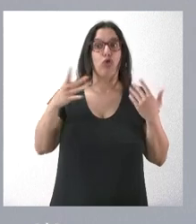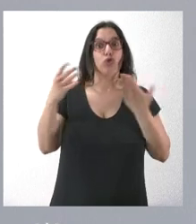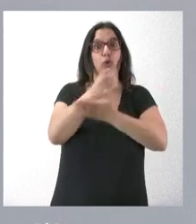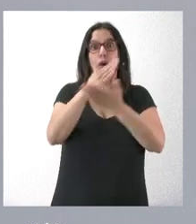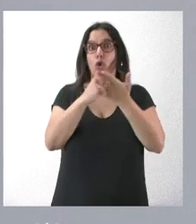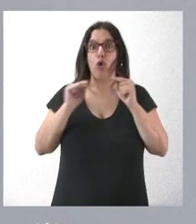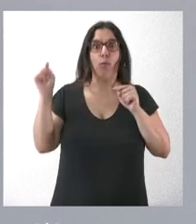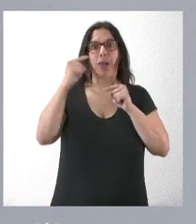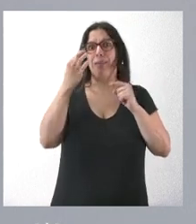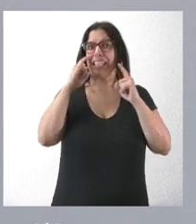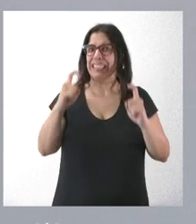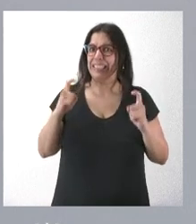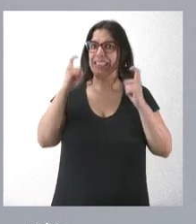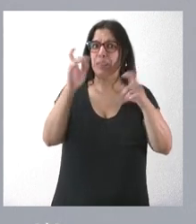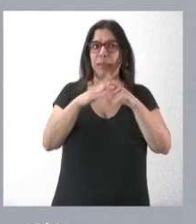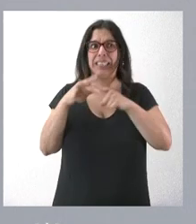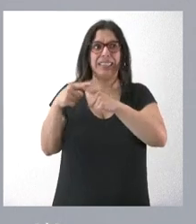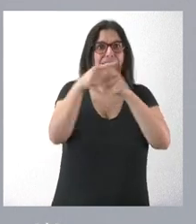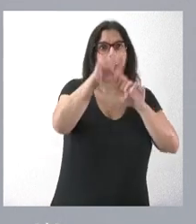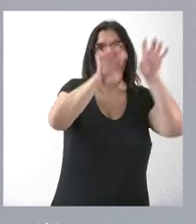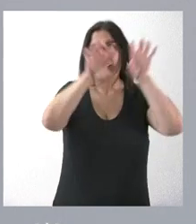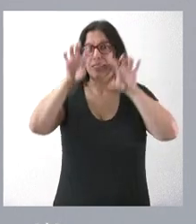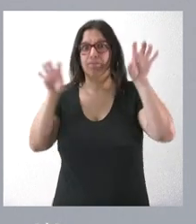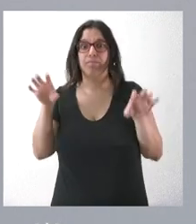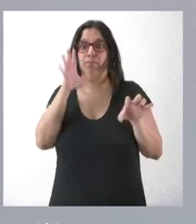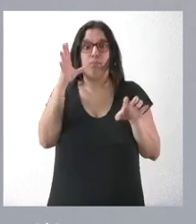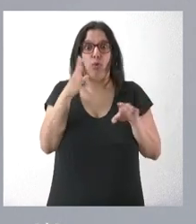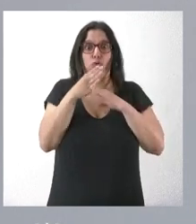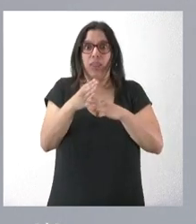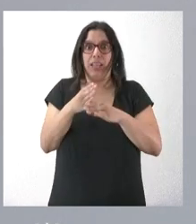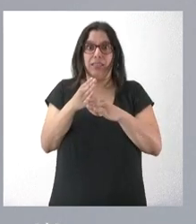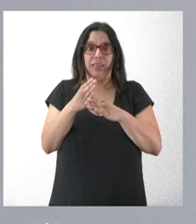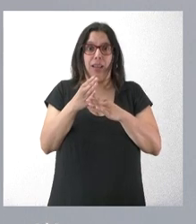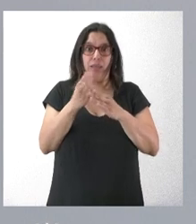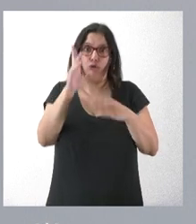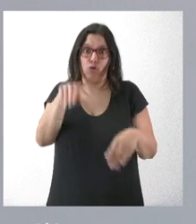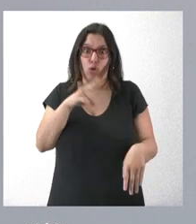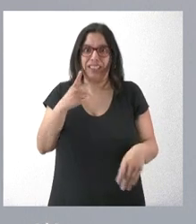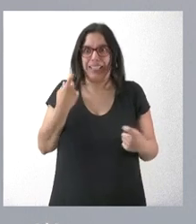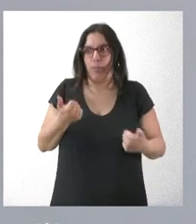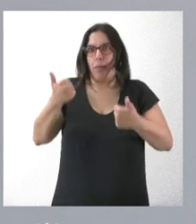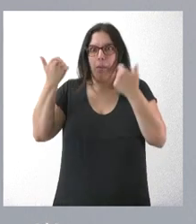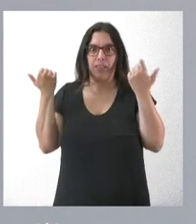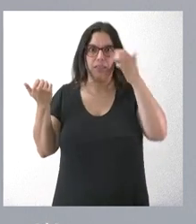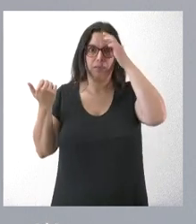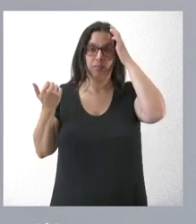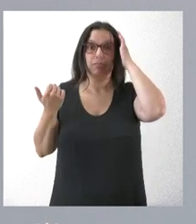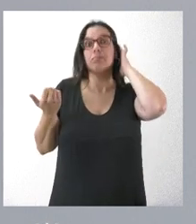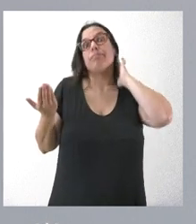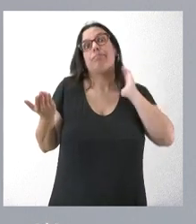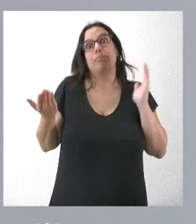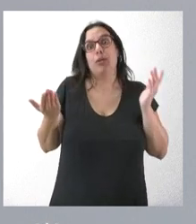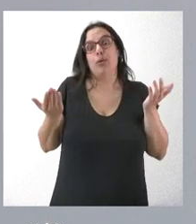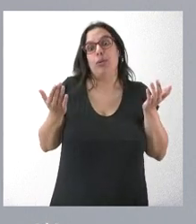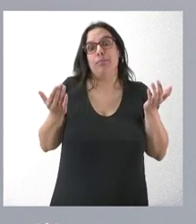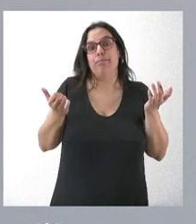comunidades autónomas por distribuir estos profesionales, que son insuficientes en número para las necesidades que tendríamos, pero que vamos a